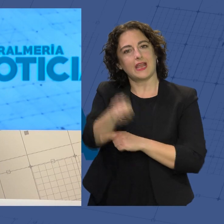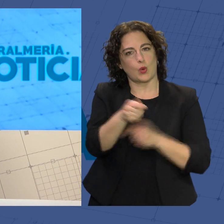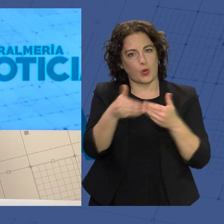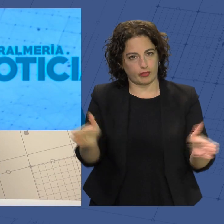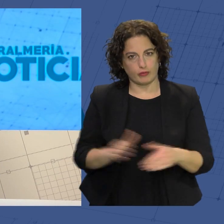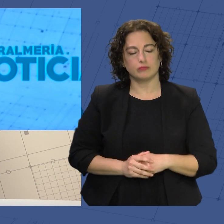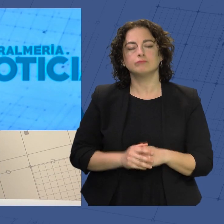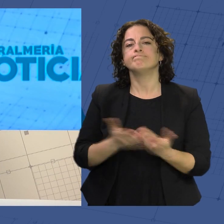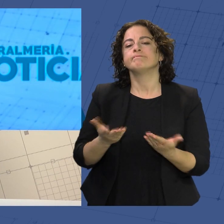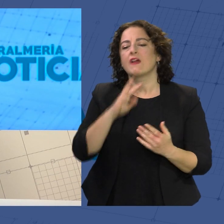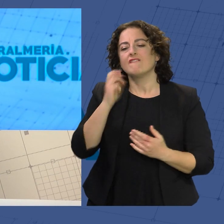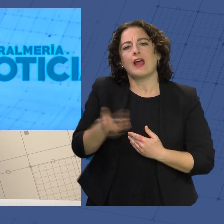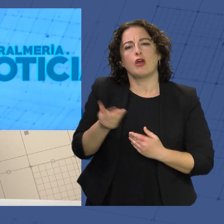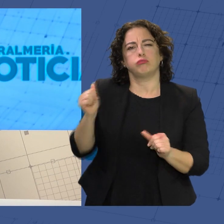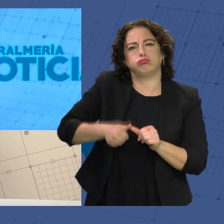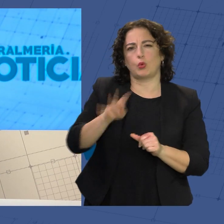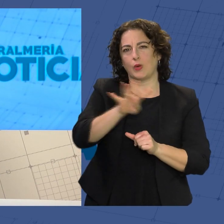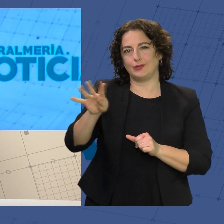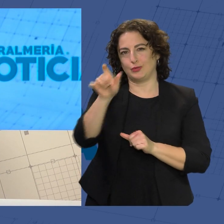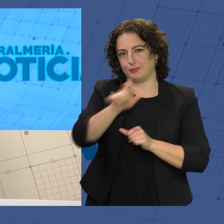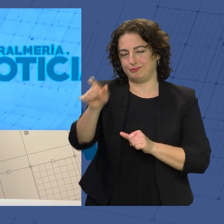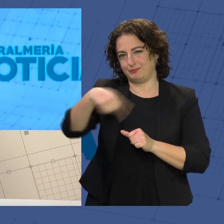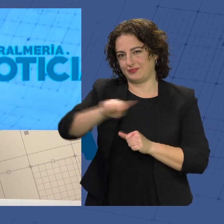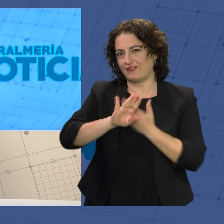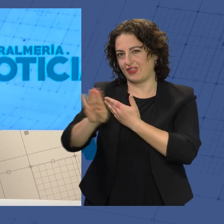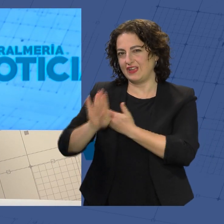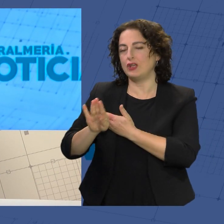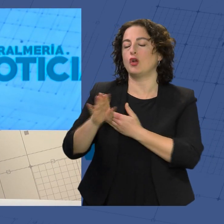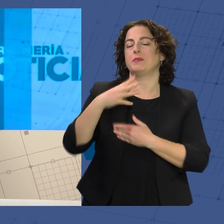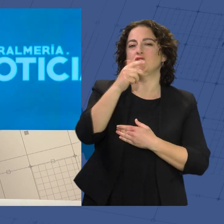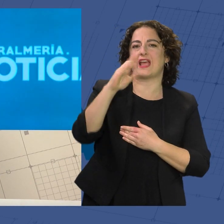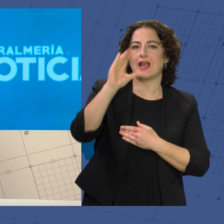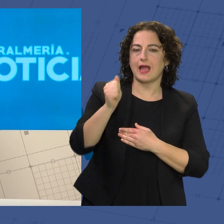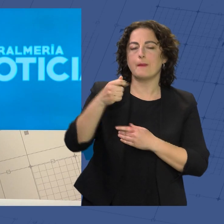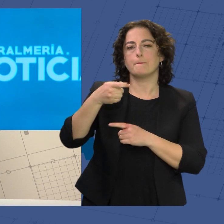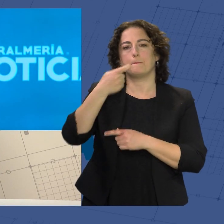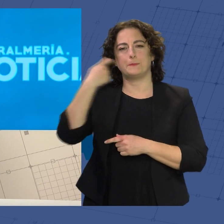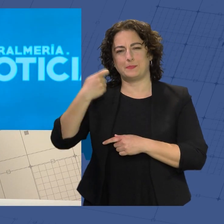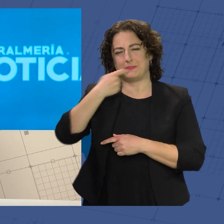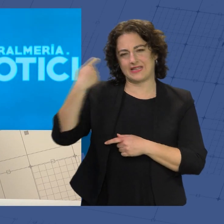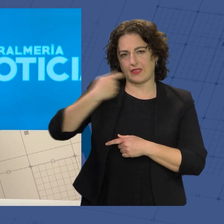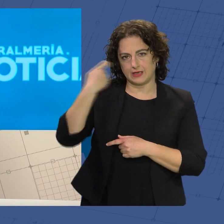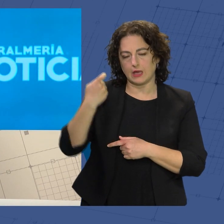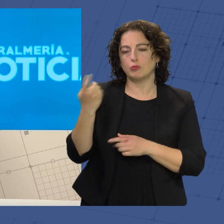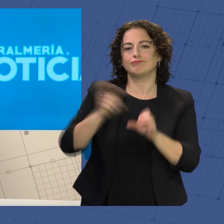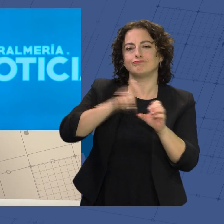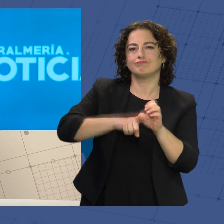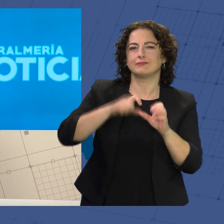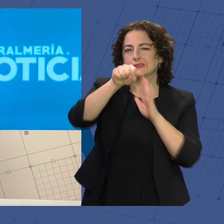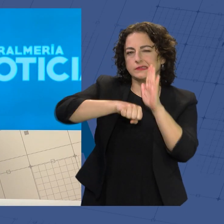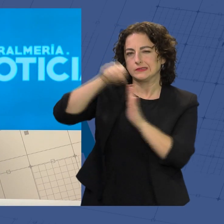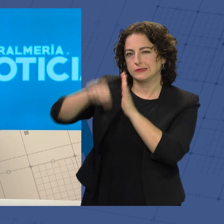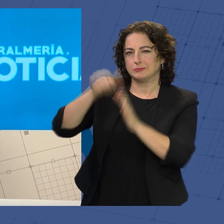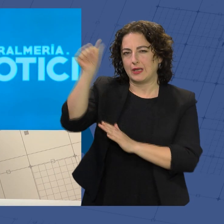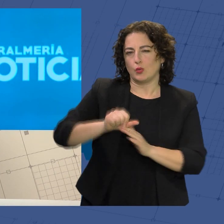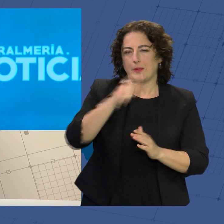que pone en valor a 44 vecinos de la chanca pescadería, partícipes en rodajes de películas desde 1960.